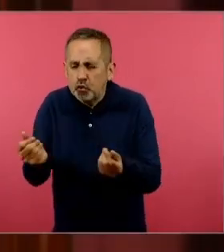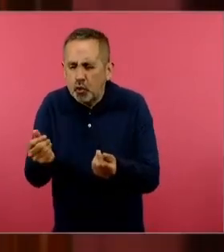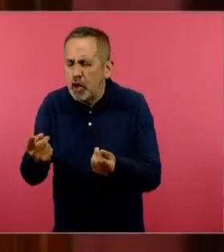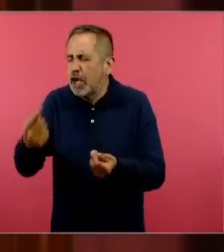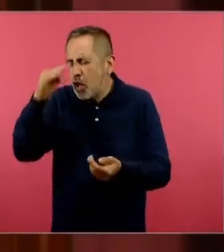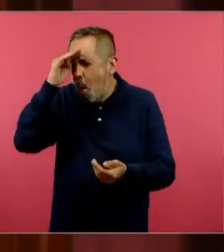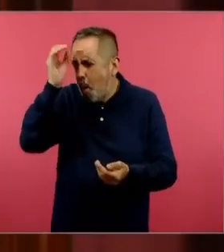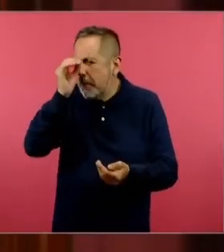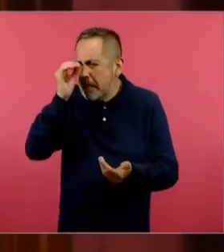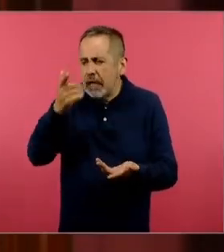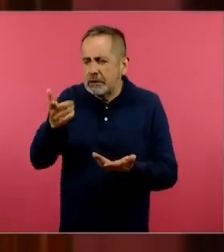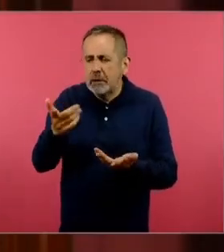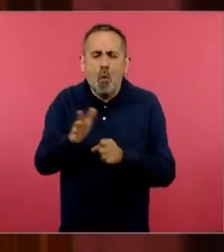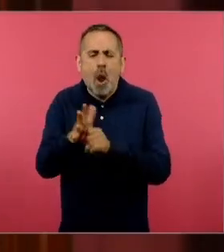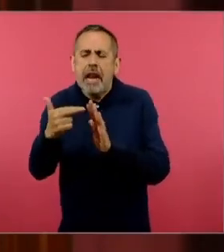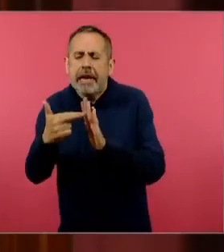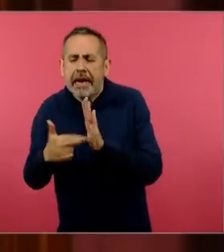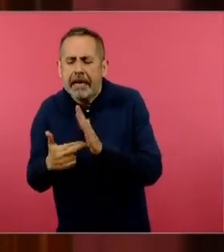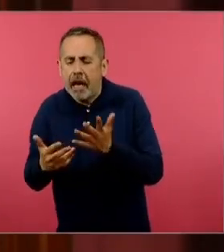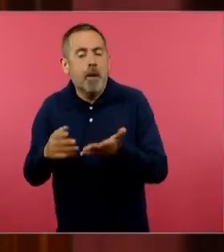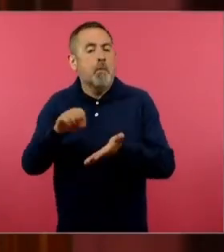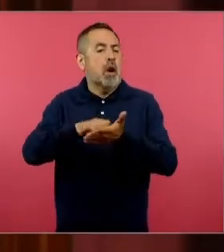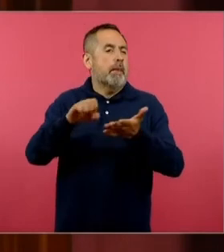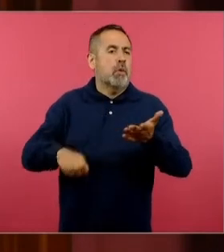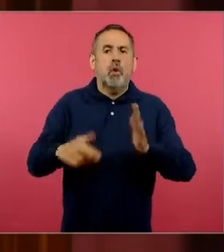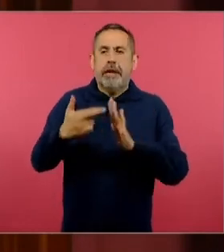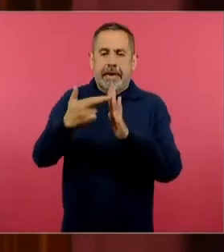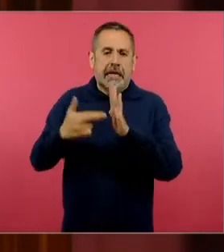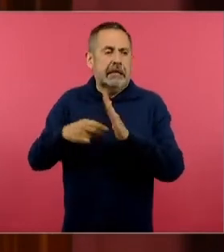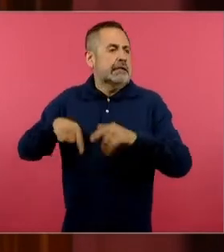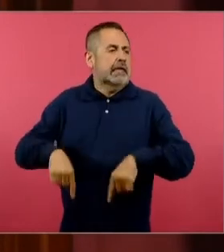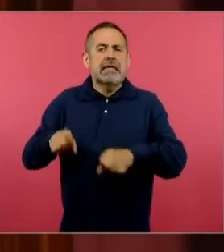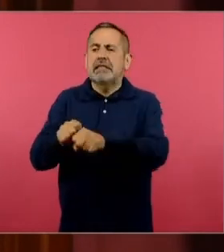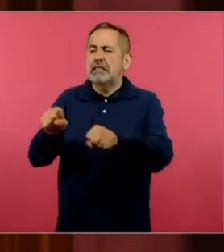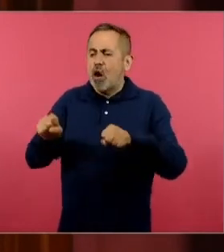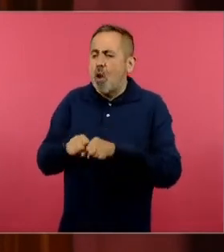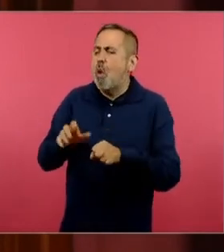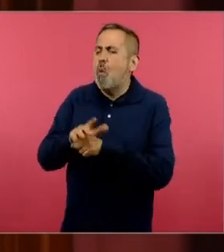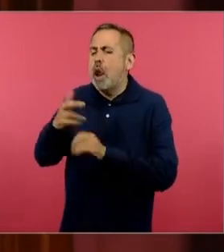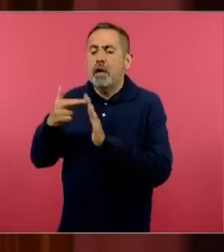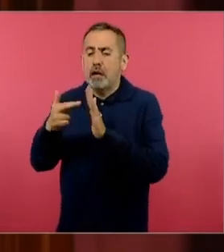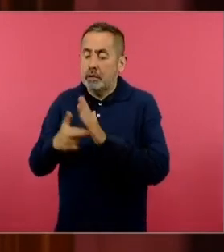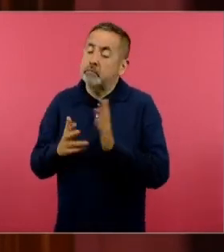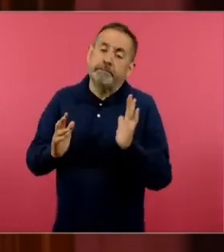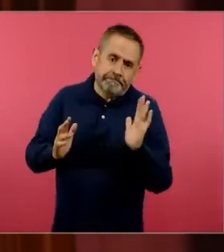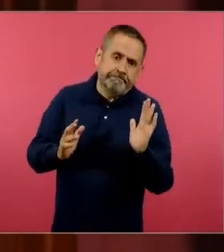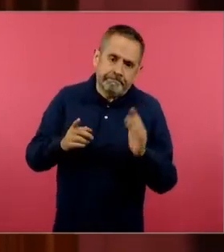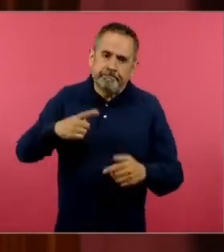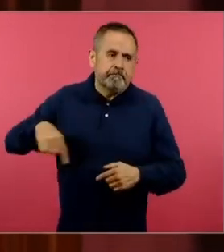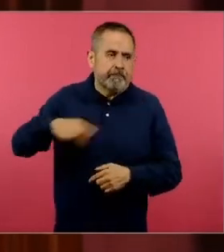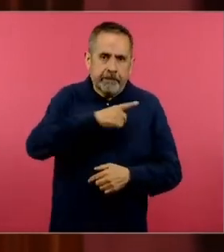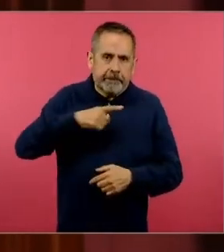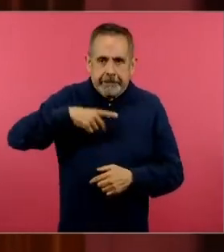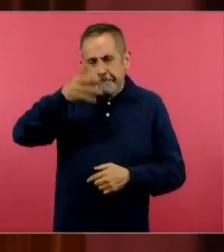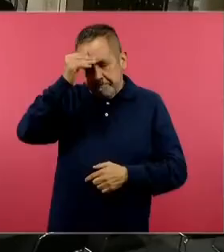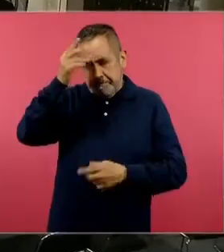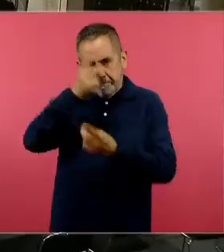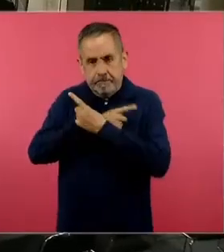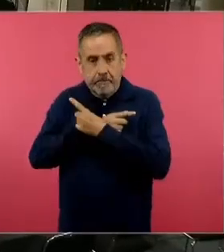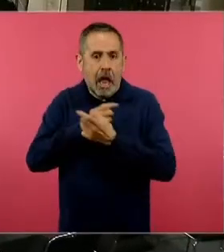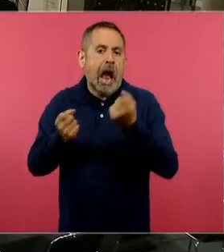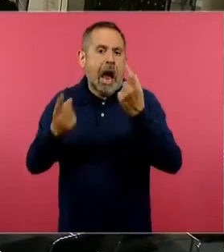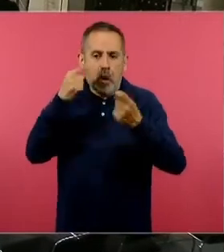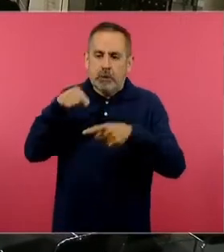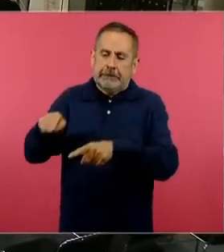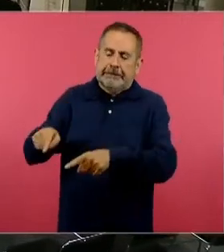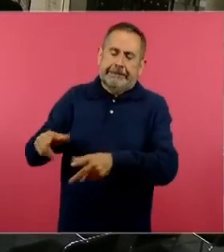convivencia. Hay momentos donde en el salón tenemos que establecer eso, que parte de la disciplina, porque tenemos pequeñitos a veces que